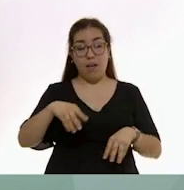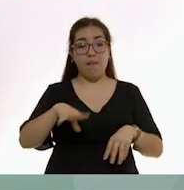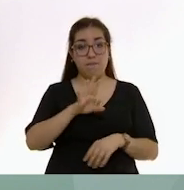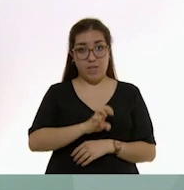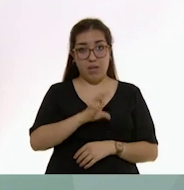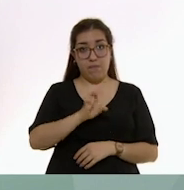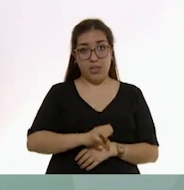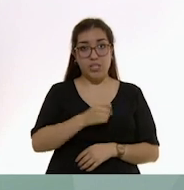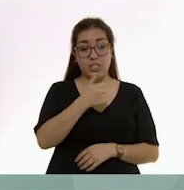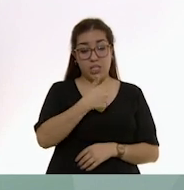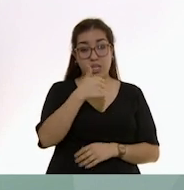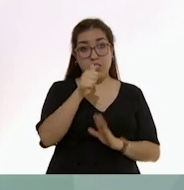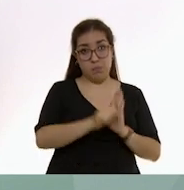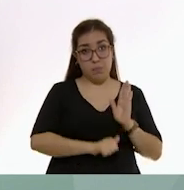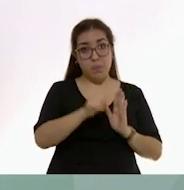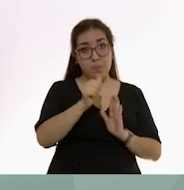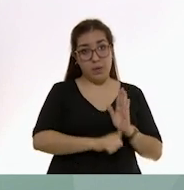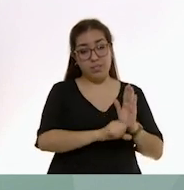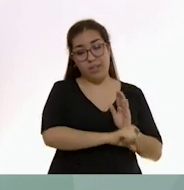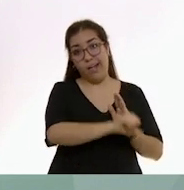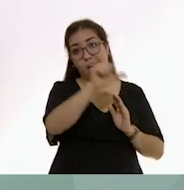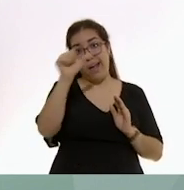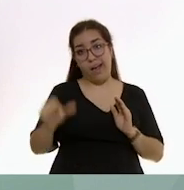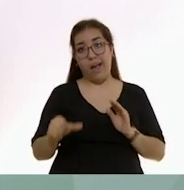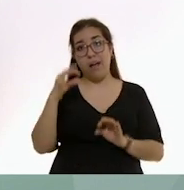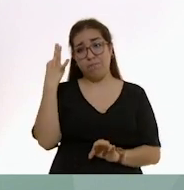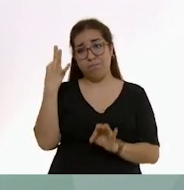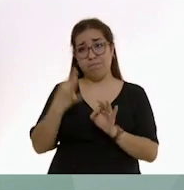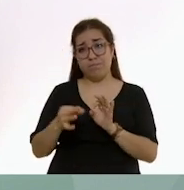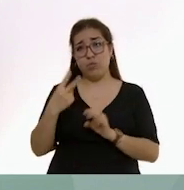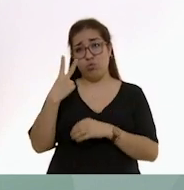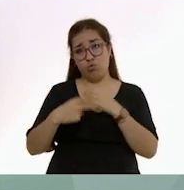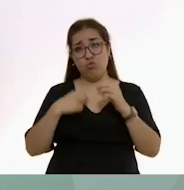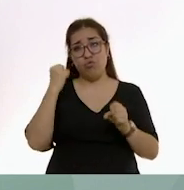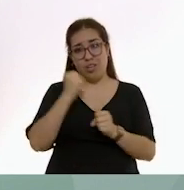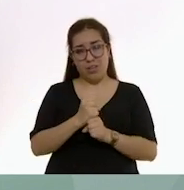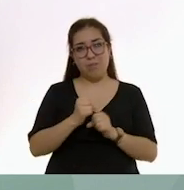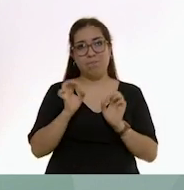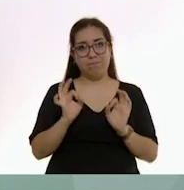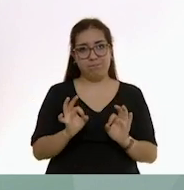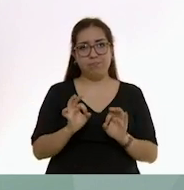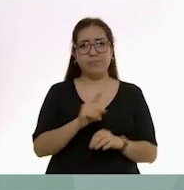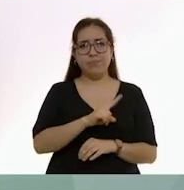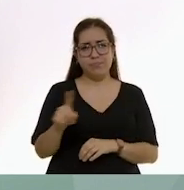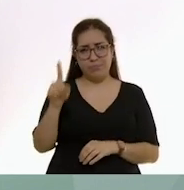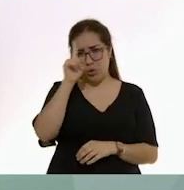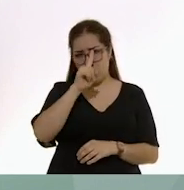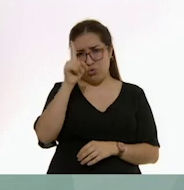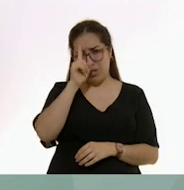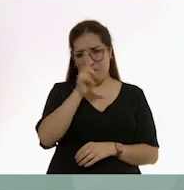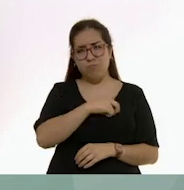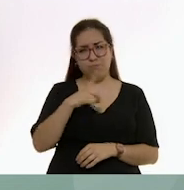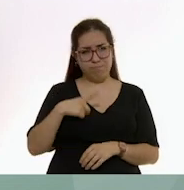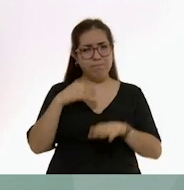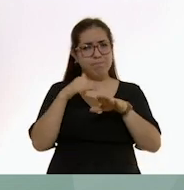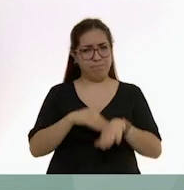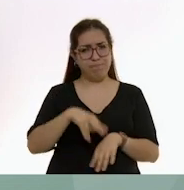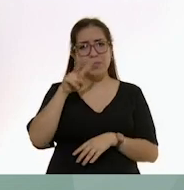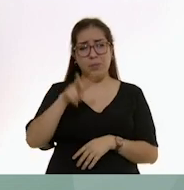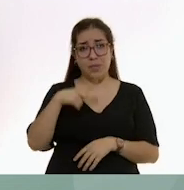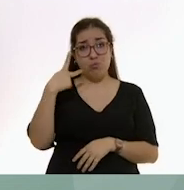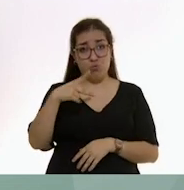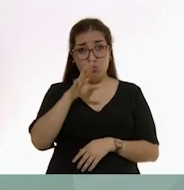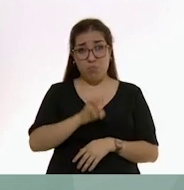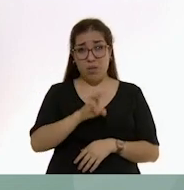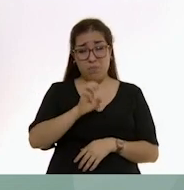a partir de los seis meses y hasta que cumplen los dos años. Siga estos consejos y tendrá bebés